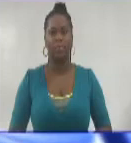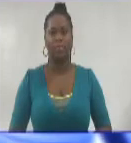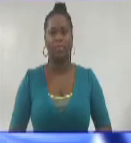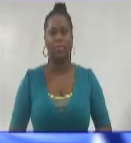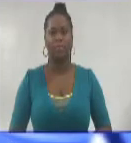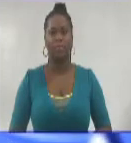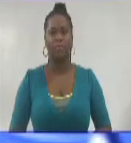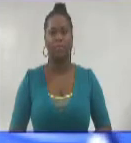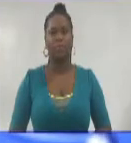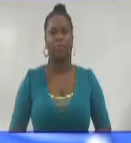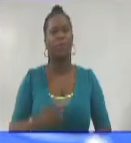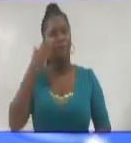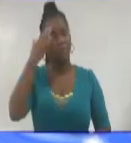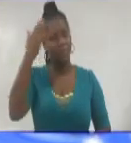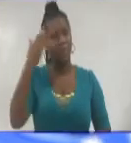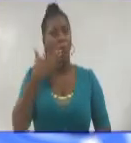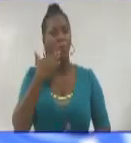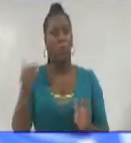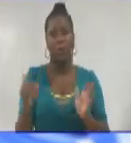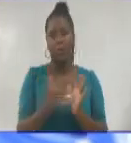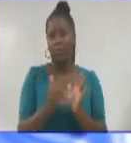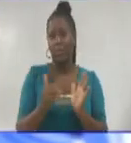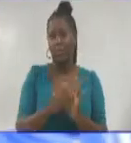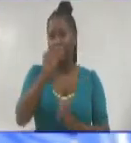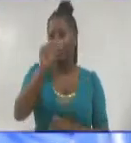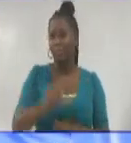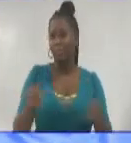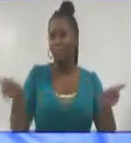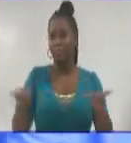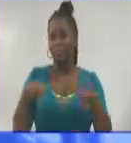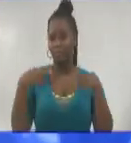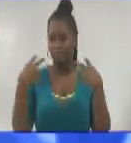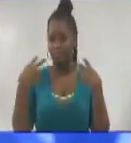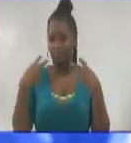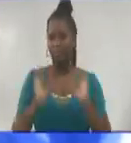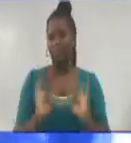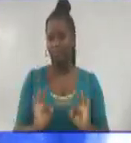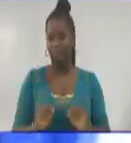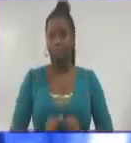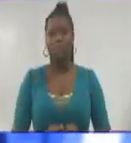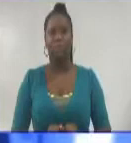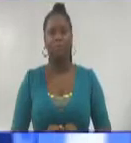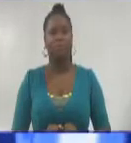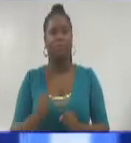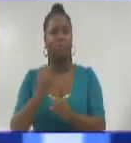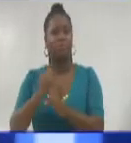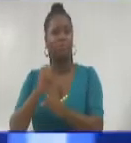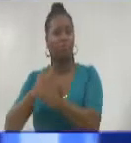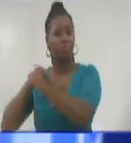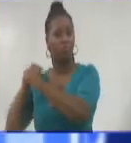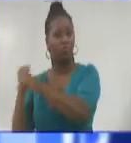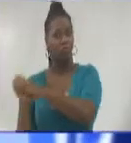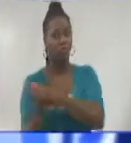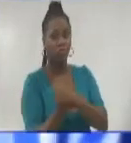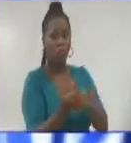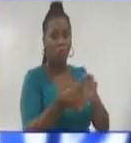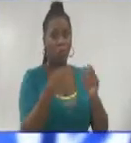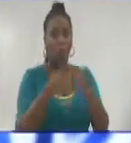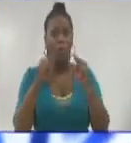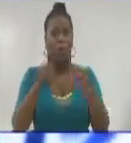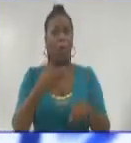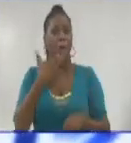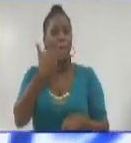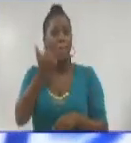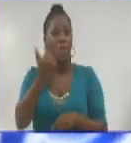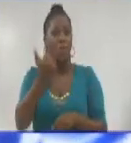Muchísimas gracias, saludos y buenas tardes a nuestros amigos televidentes. Efectivamente, el béisbol guantanamero aspira a revertir sus resultados